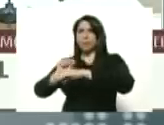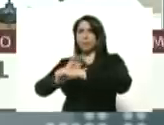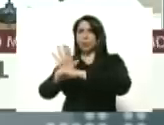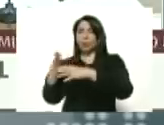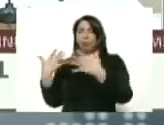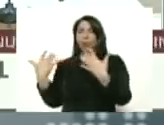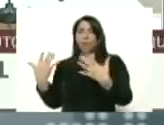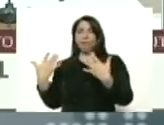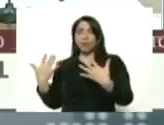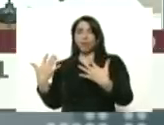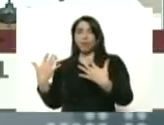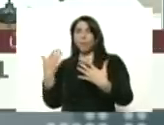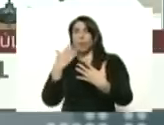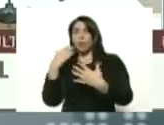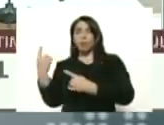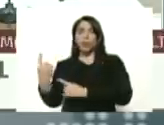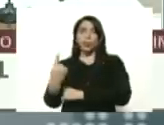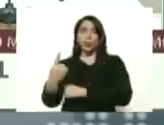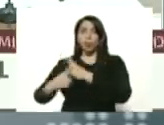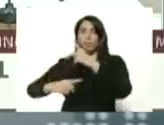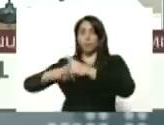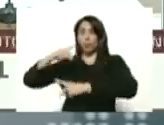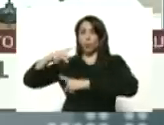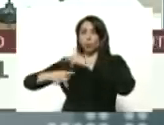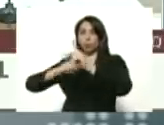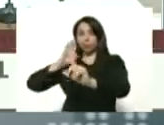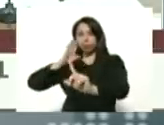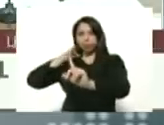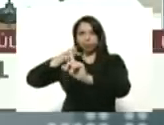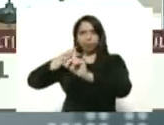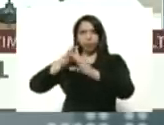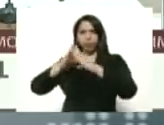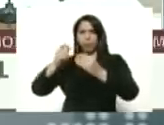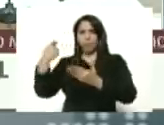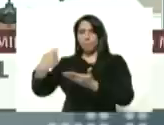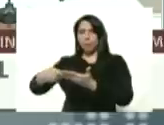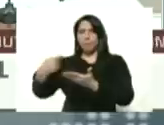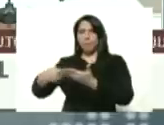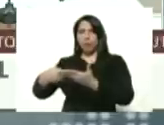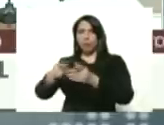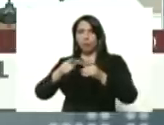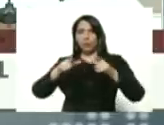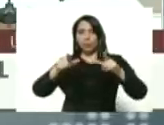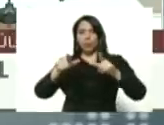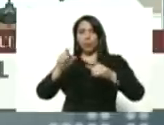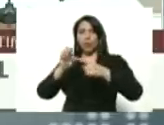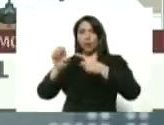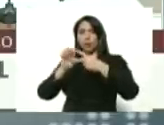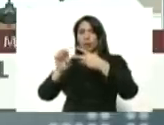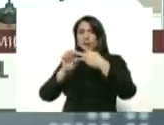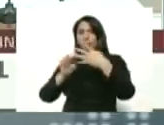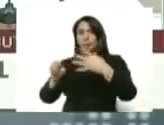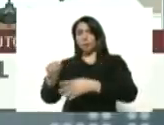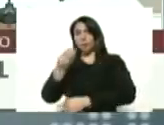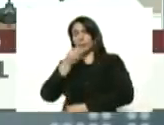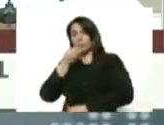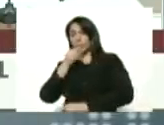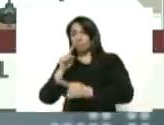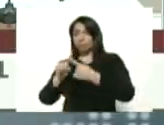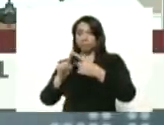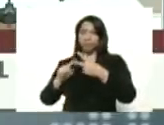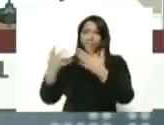que la cartera única productiva orientara toda la inversión para los sectores estratégicos alimentarios